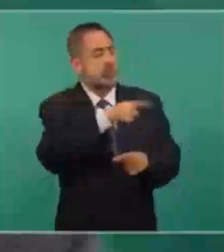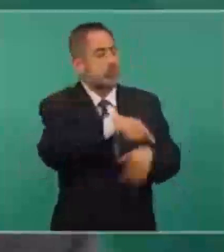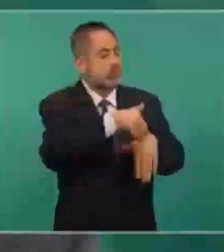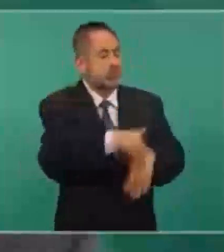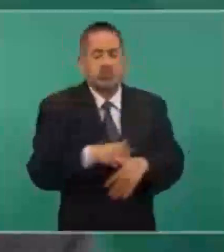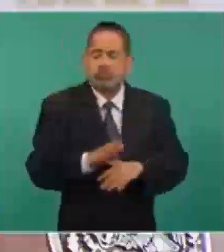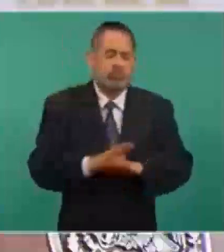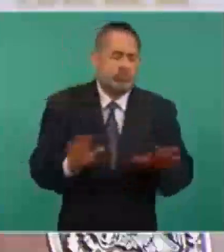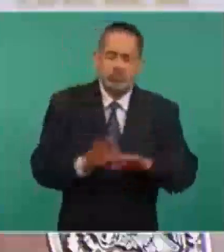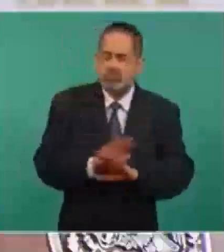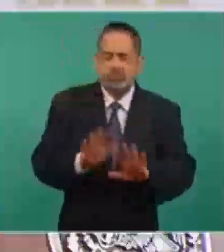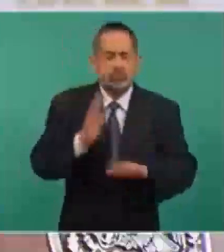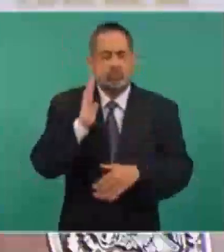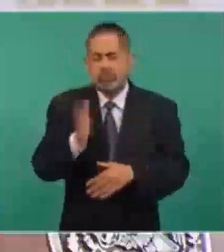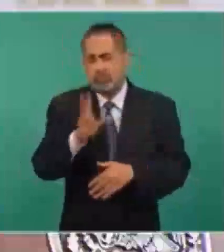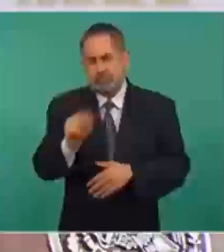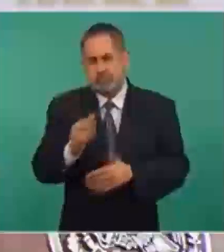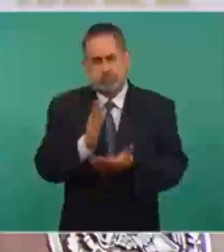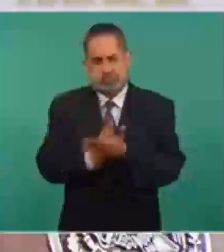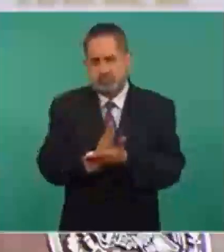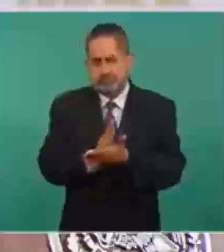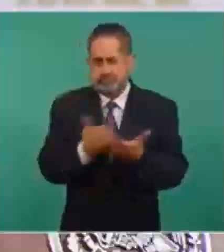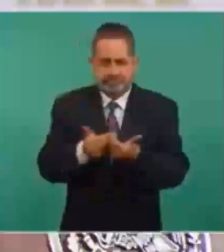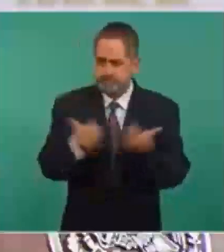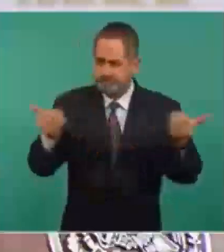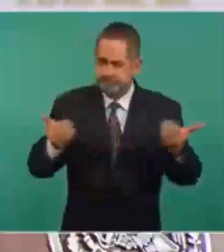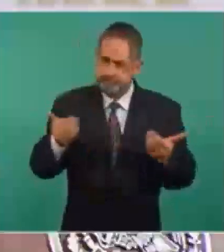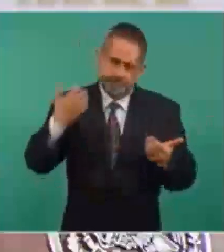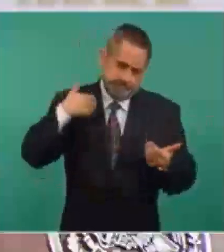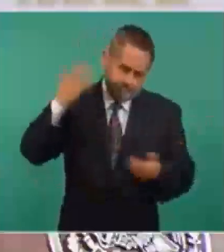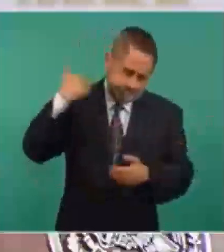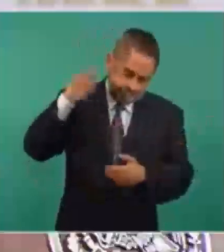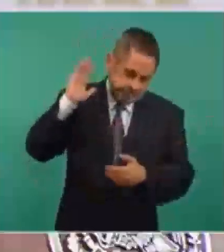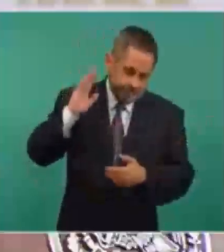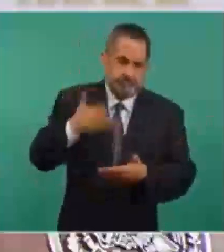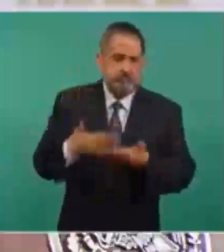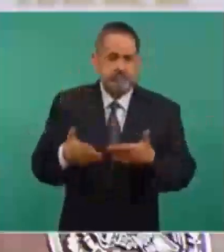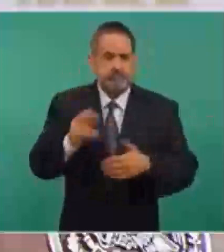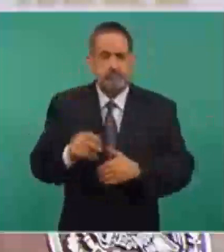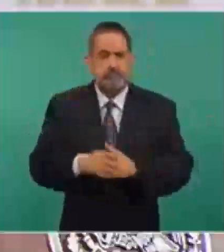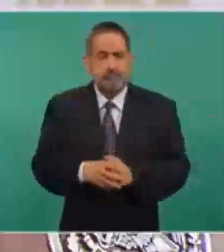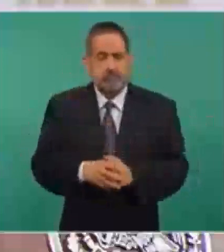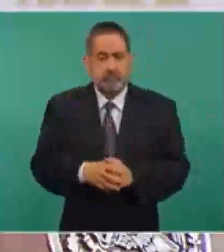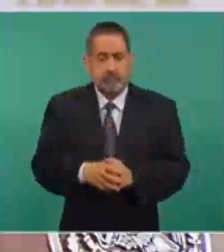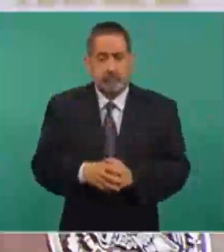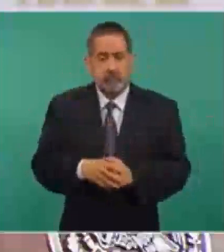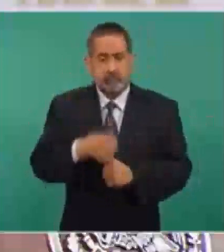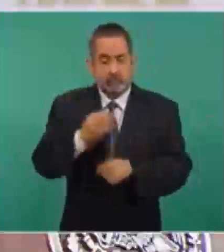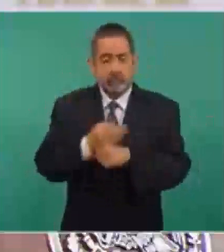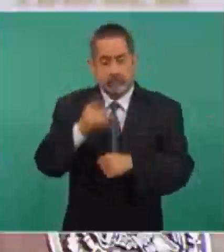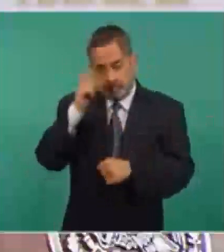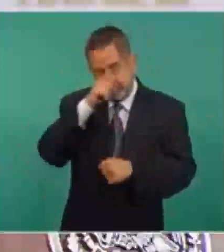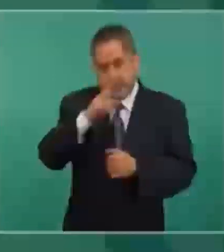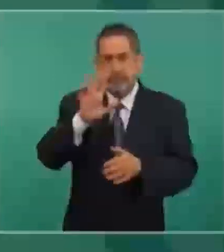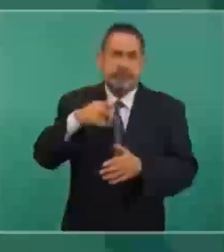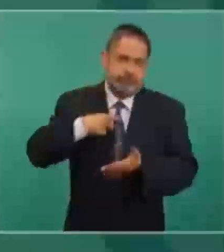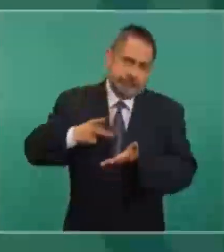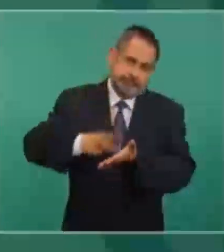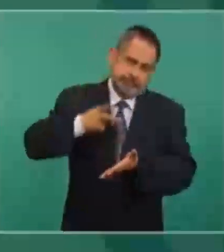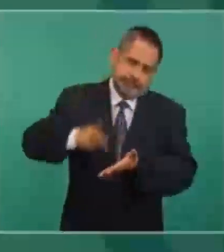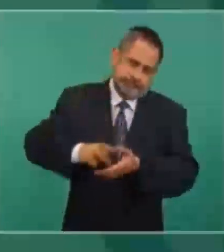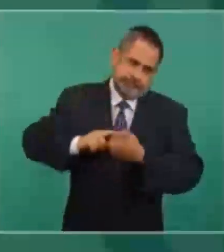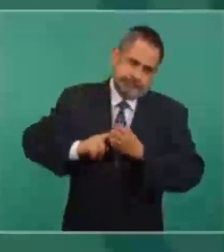pasó a la historia, me cuesta mucho trabajo, parezco disco rayado,